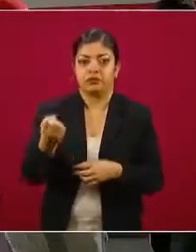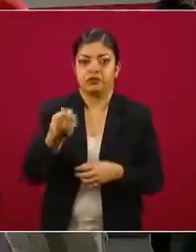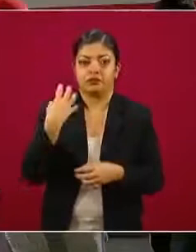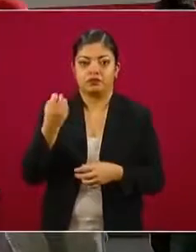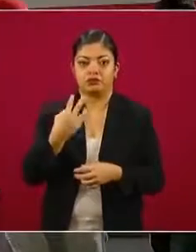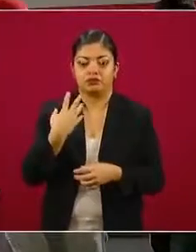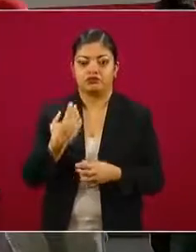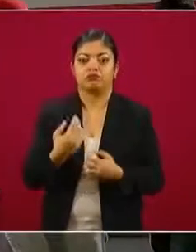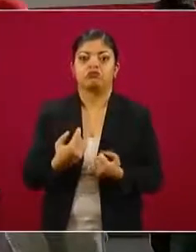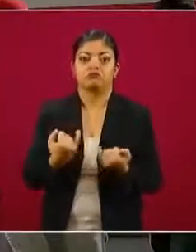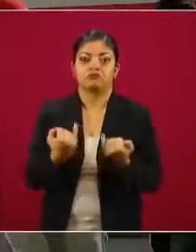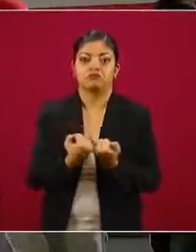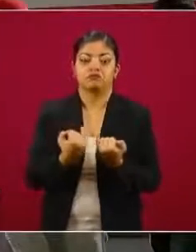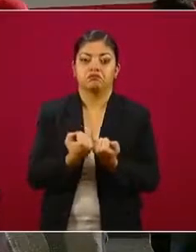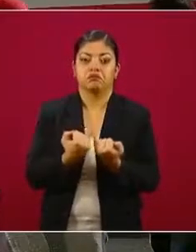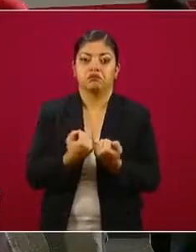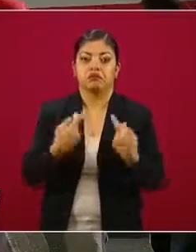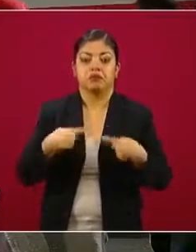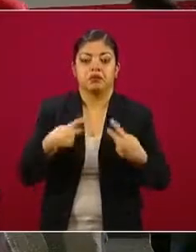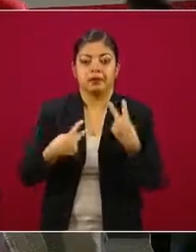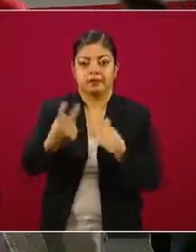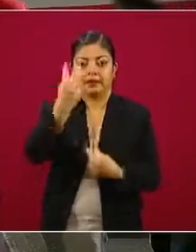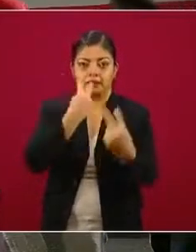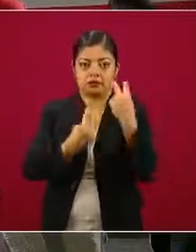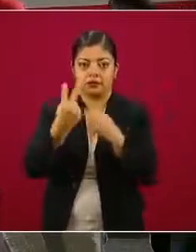quienes nos están viendo.